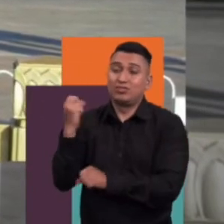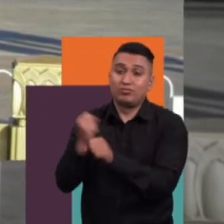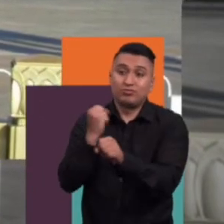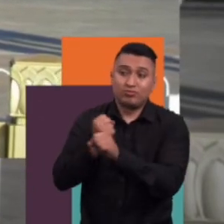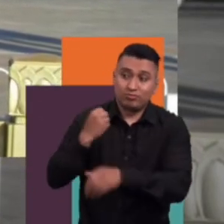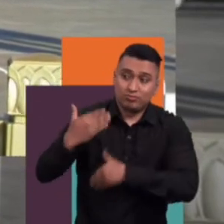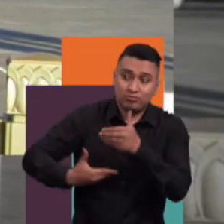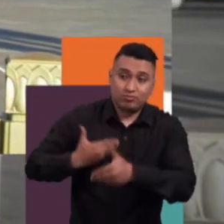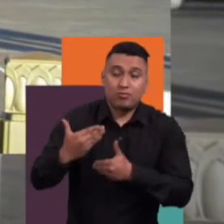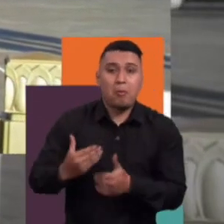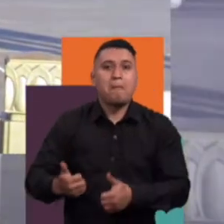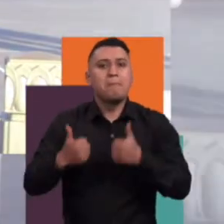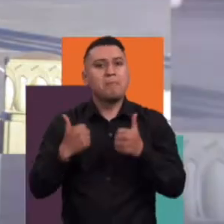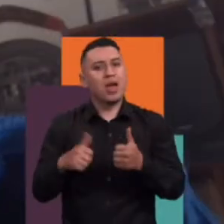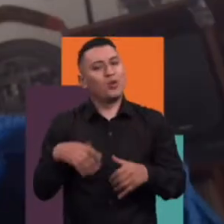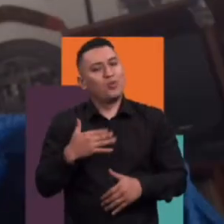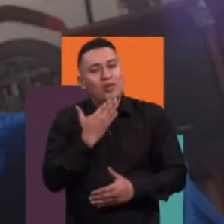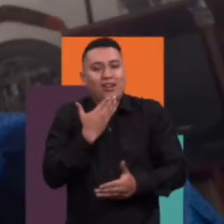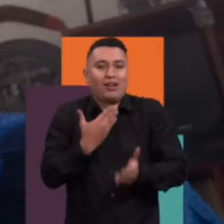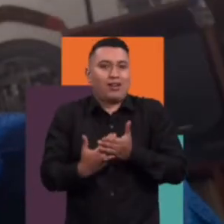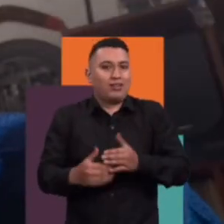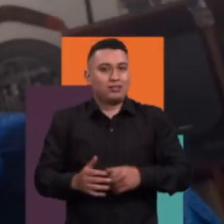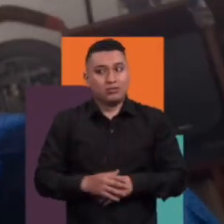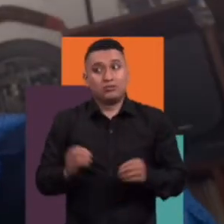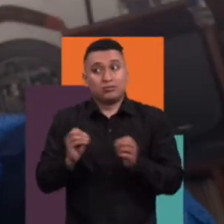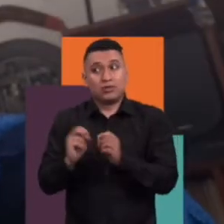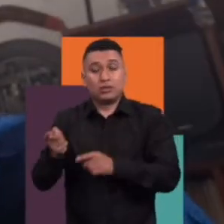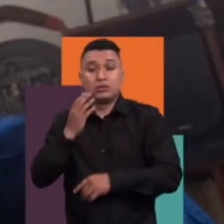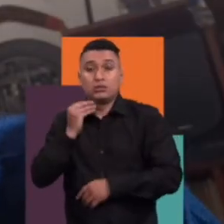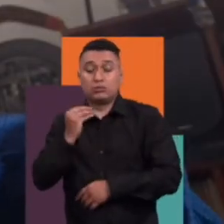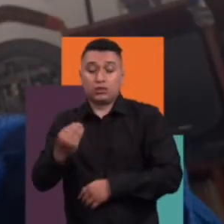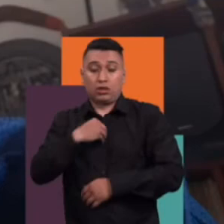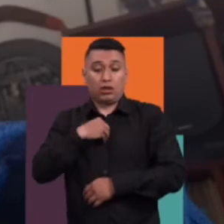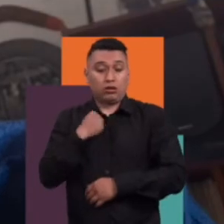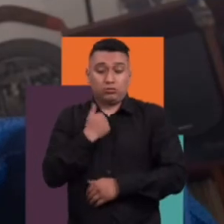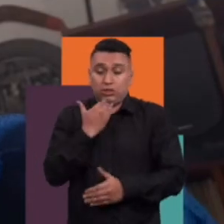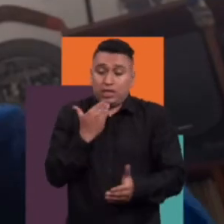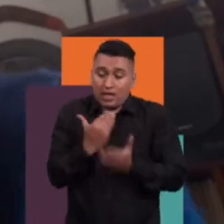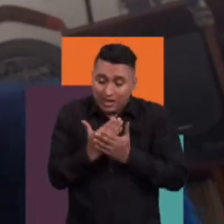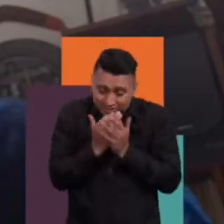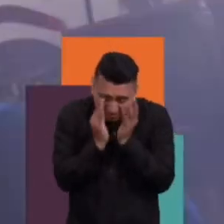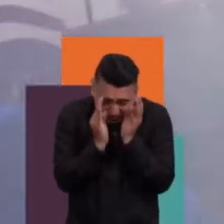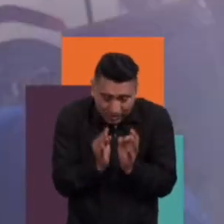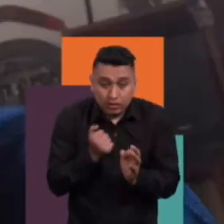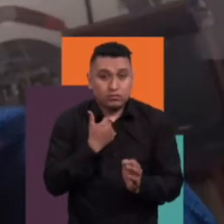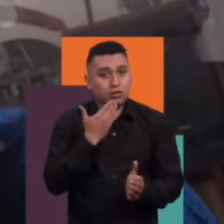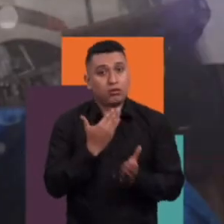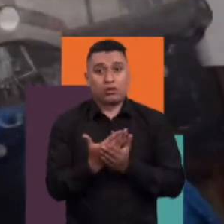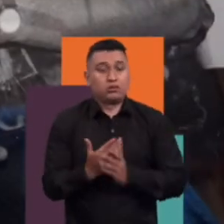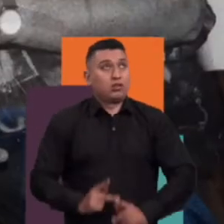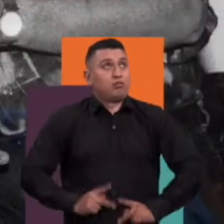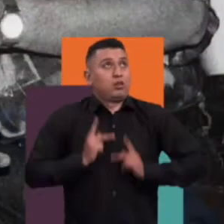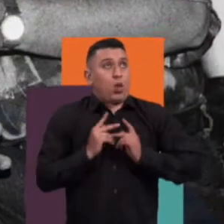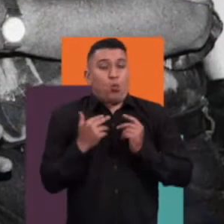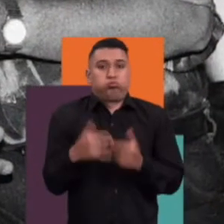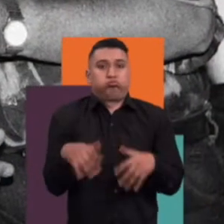y en este caso nos funcionó muy bien. Fue un trabajo intenso y una experiencia de un mundo muy especial que agradeceré toda mi vida.